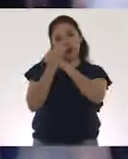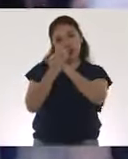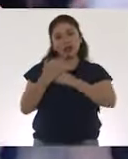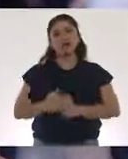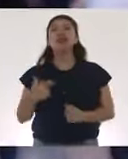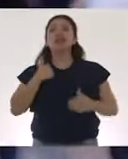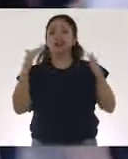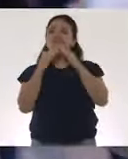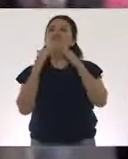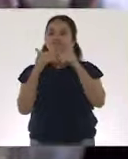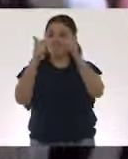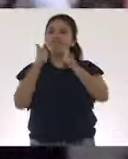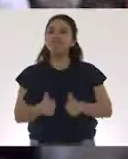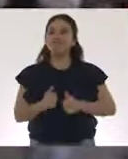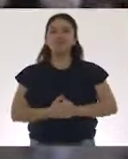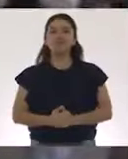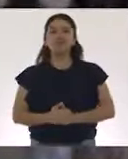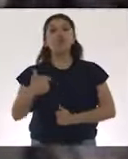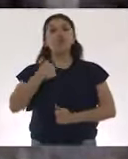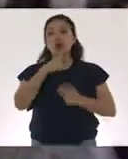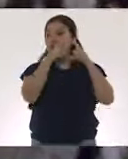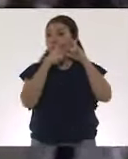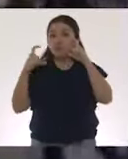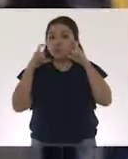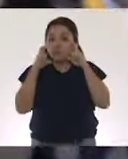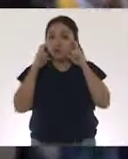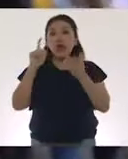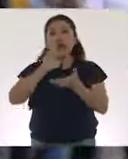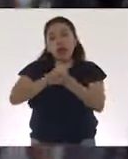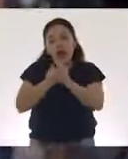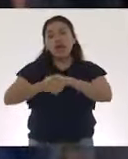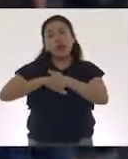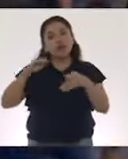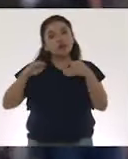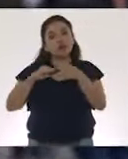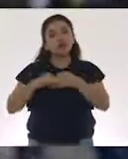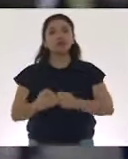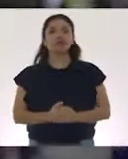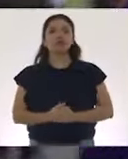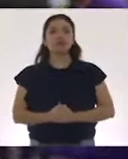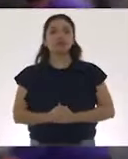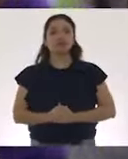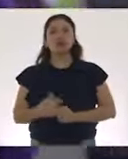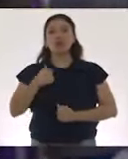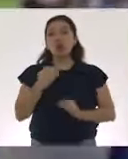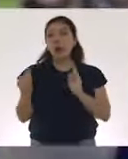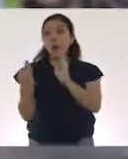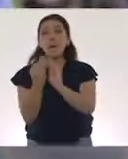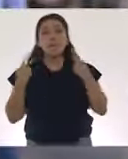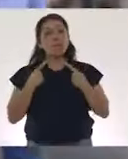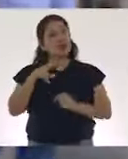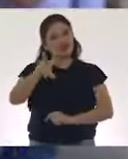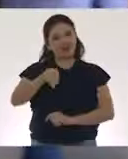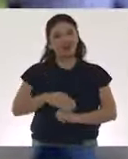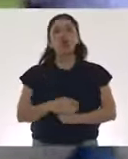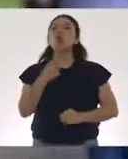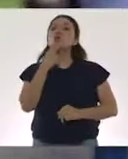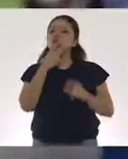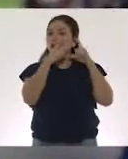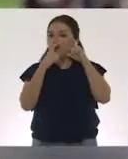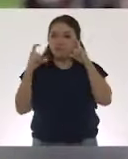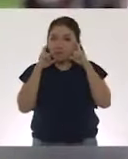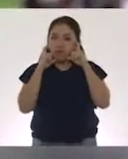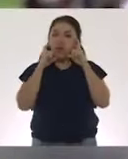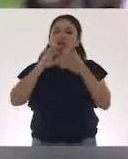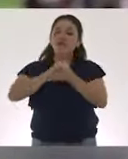Me quedo en casa. Poniéndome cubrebocas y limpiándome las manos. No acercándome a las otras personas. Usando cubrebocas